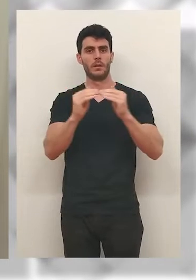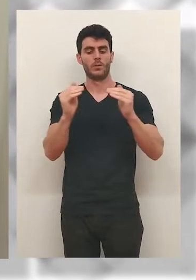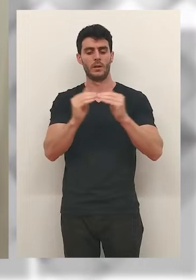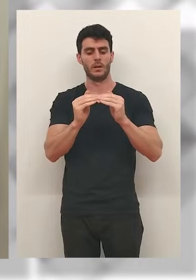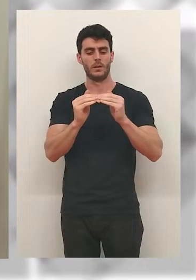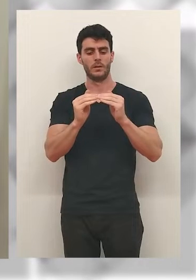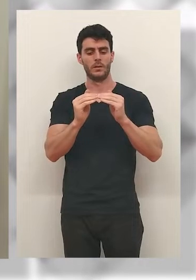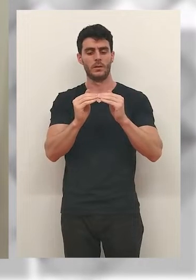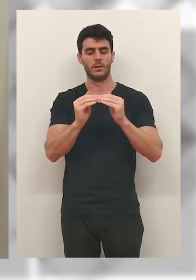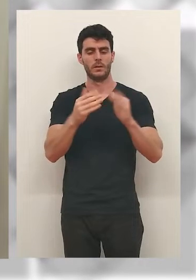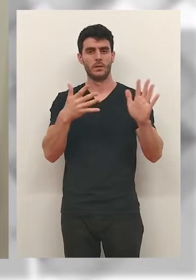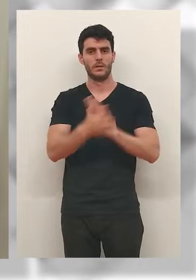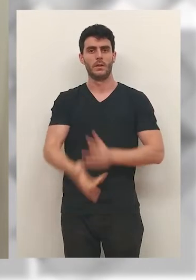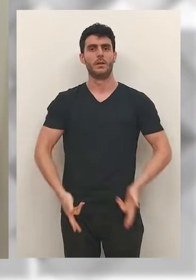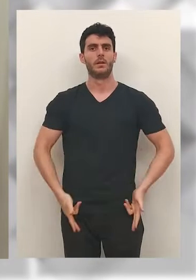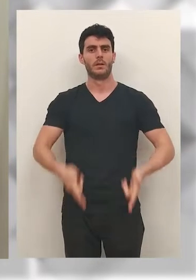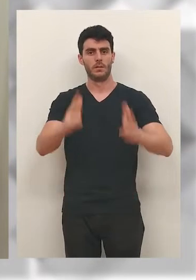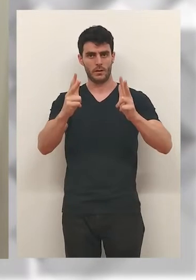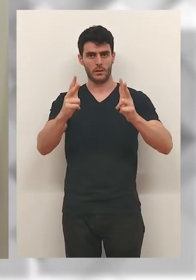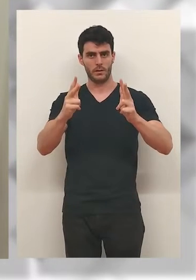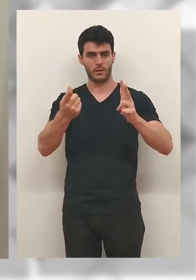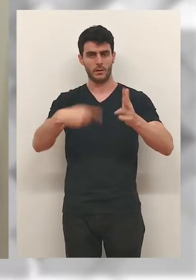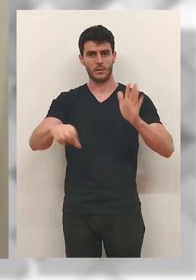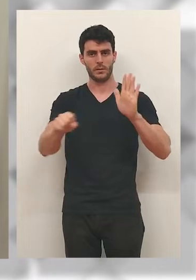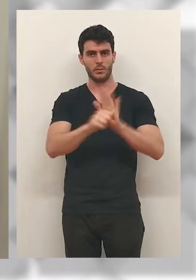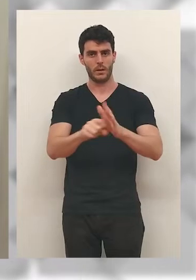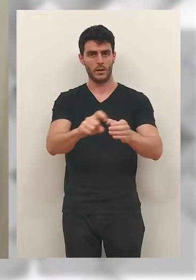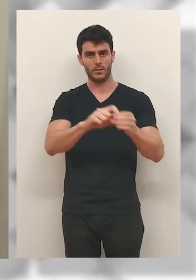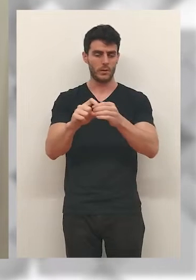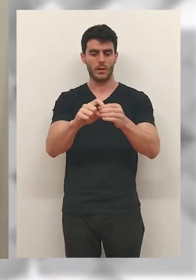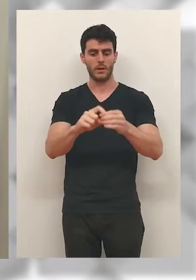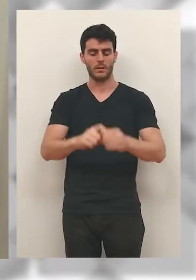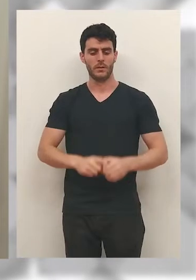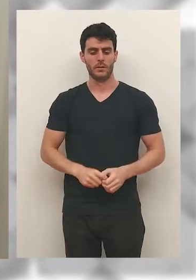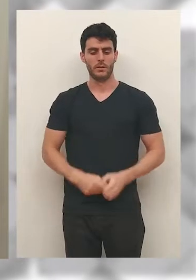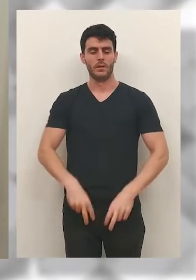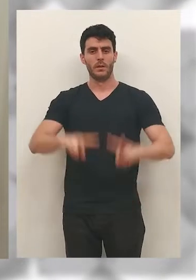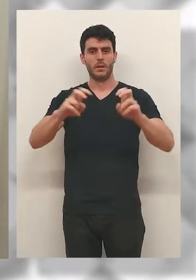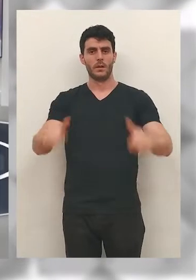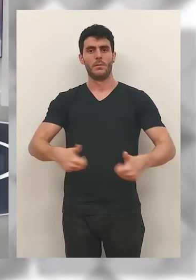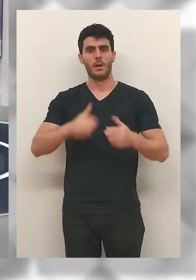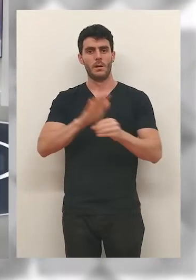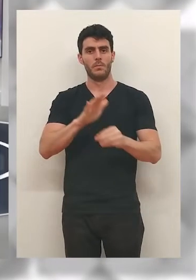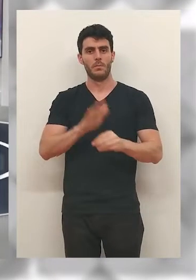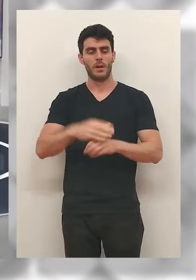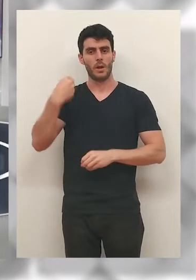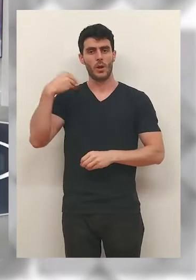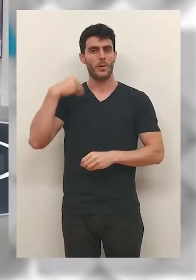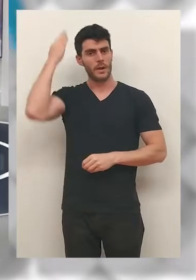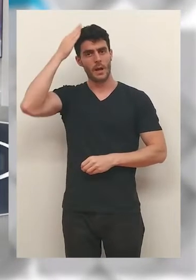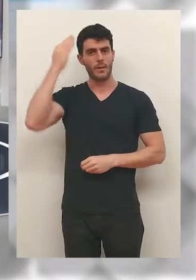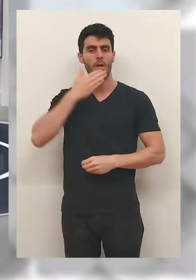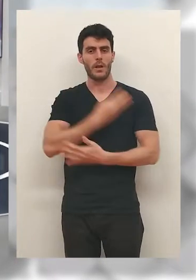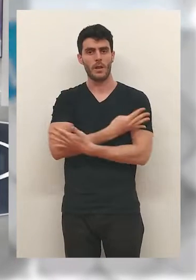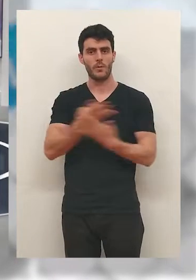que simboliza igualdad, que simboliza libertad y que simboliza solidaridad. Más asuntos.